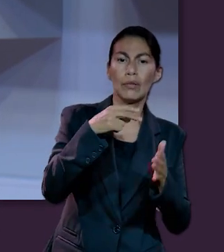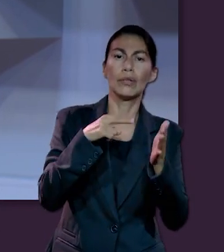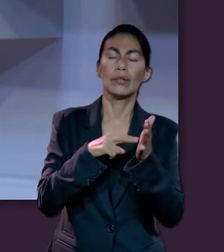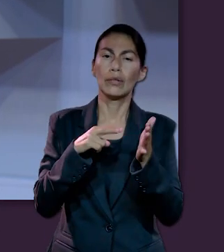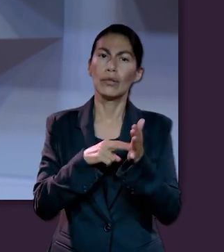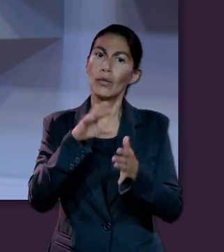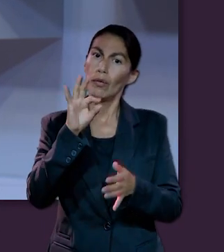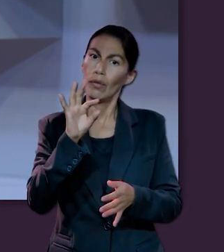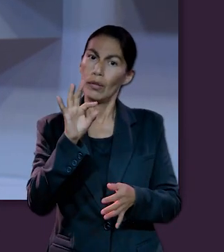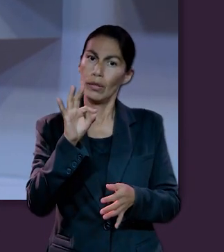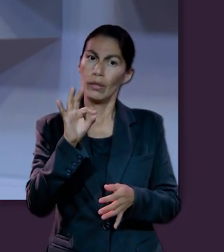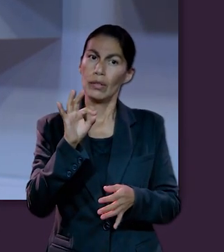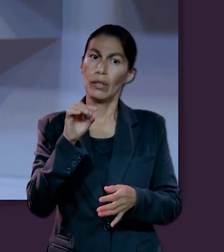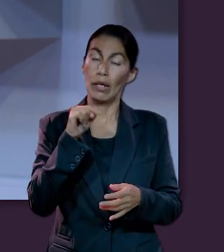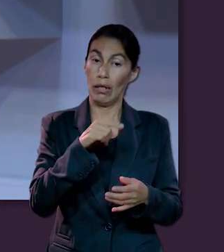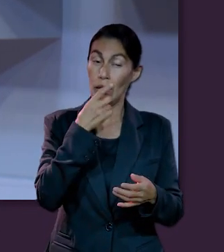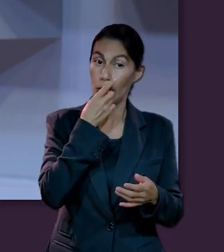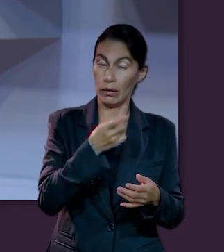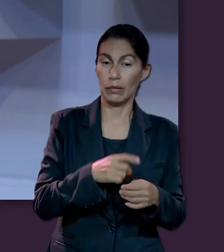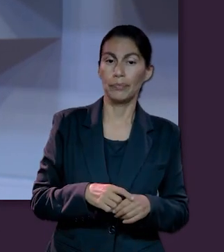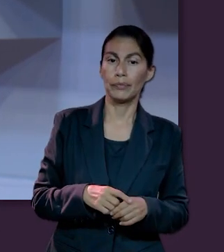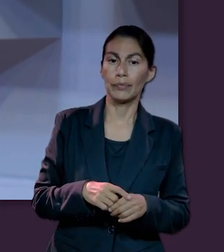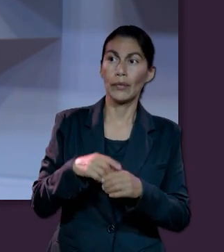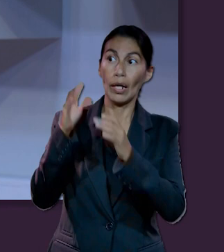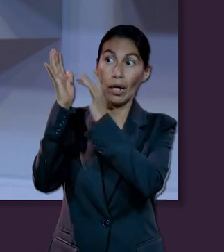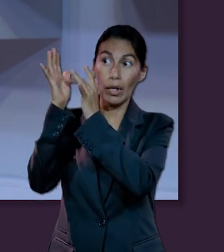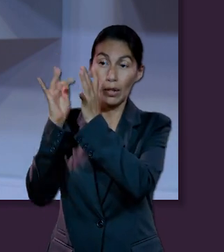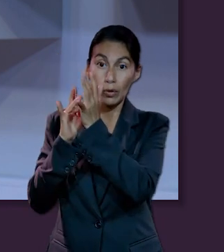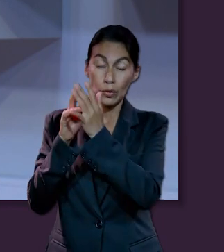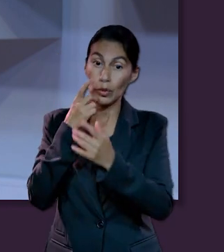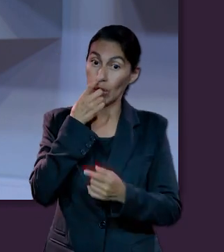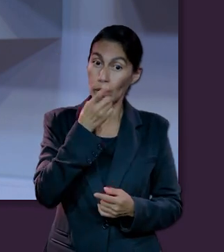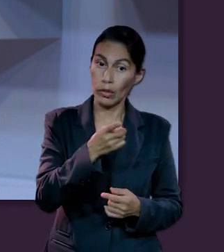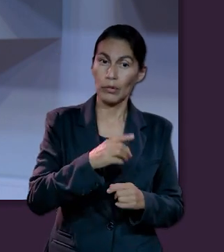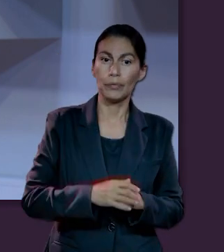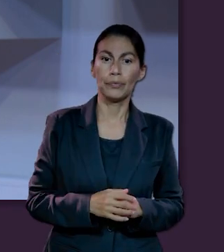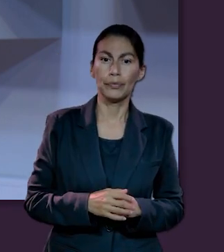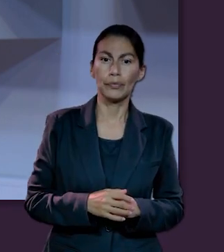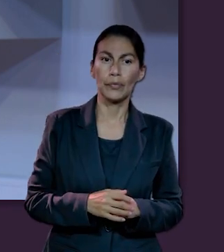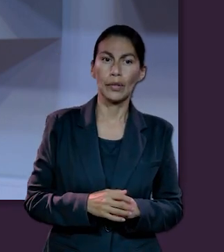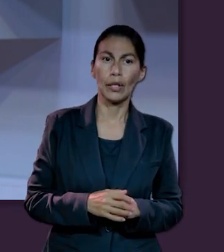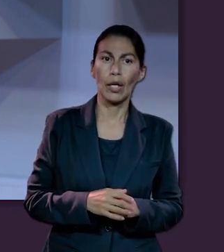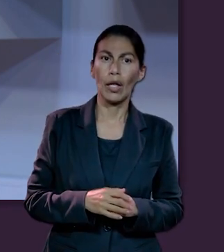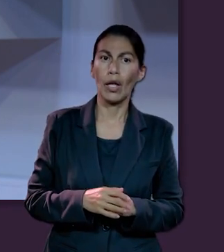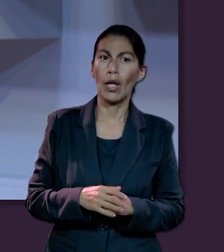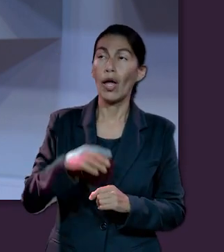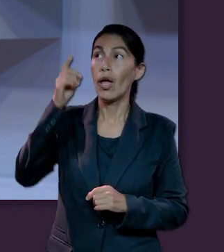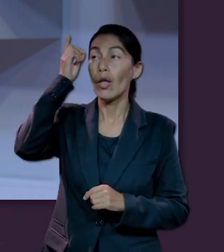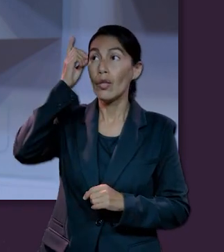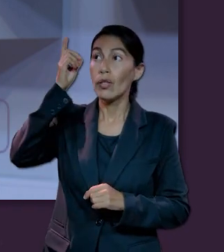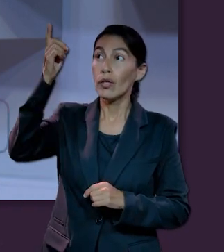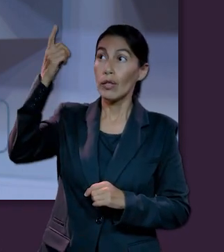San Juan capítulo 6, versículo 40. Y esas palabras las dijo Jesús. Dice así,